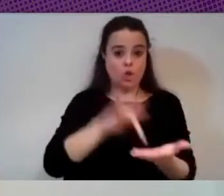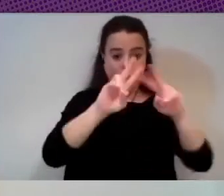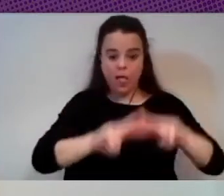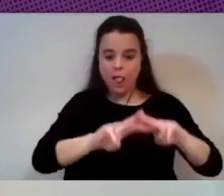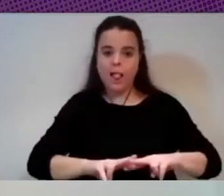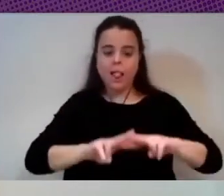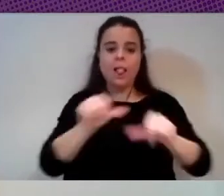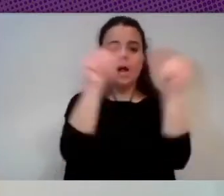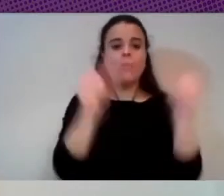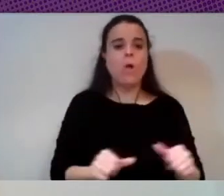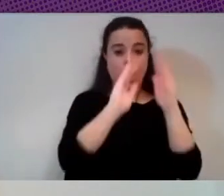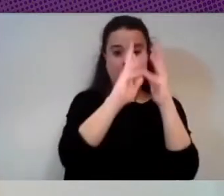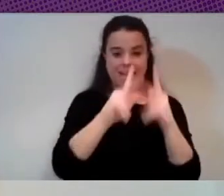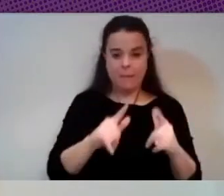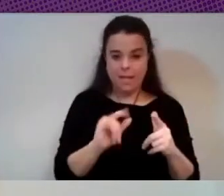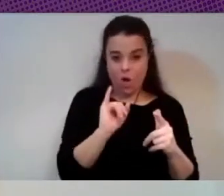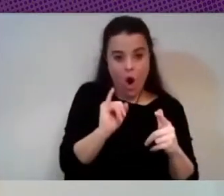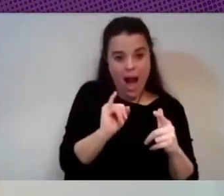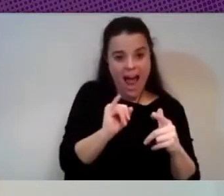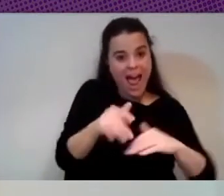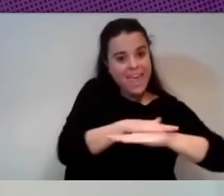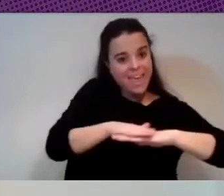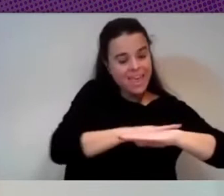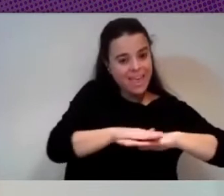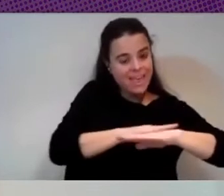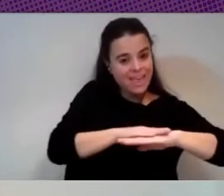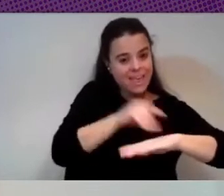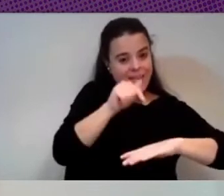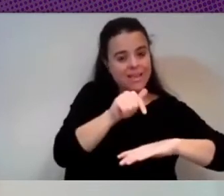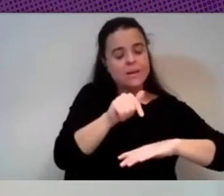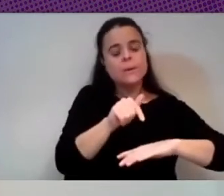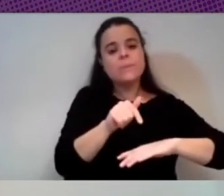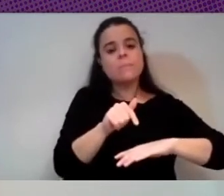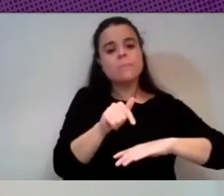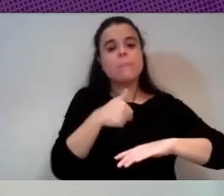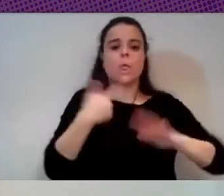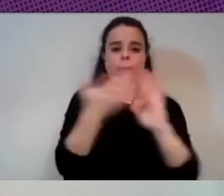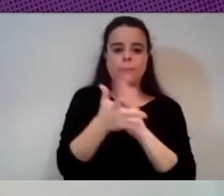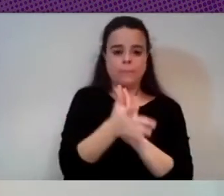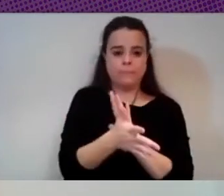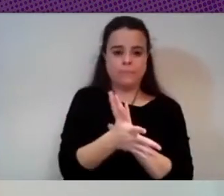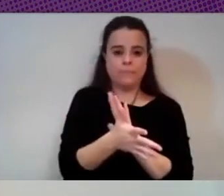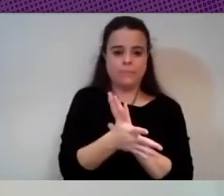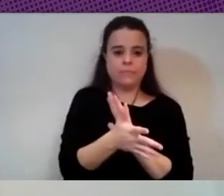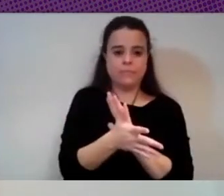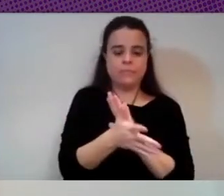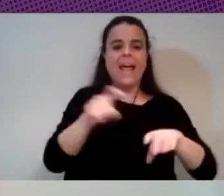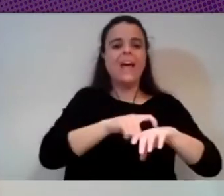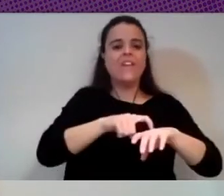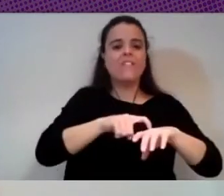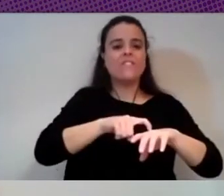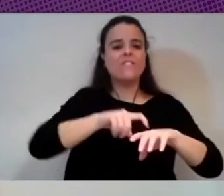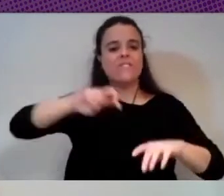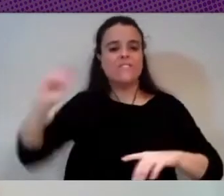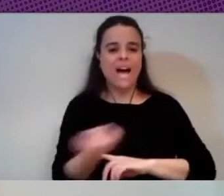matemático subyacente y el modelo de machine learning pues yo explico qué variables hay de entrada qué se está